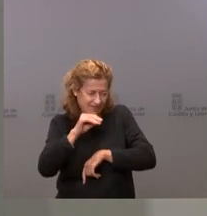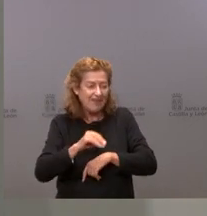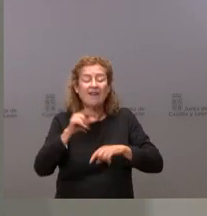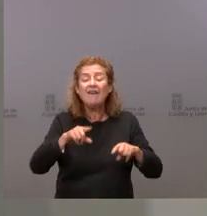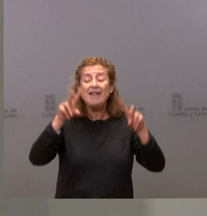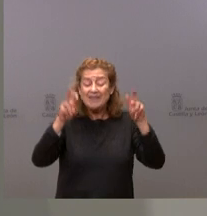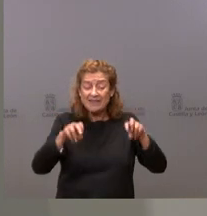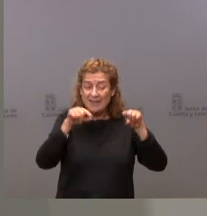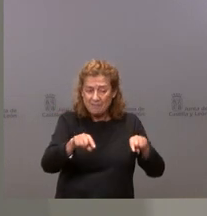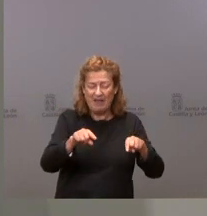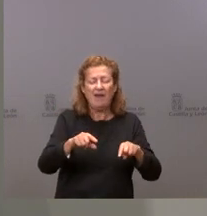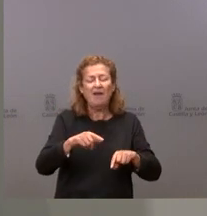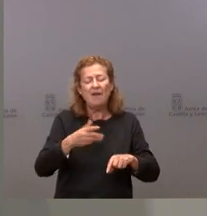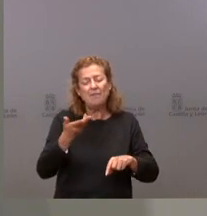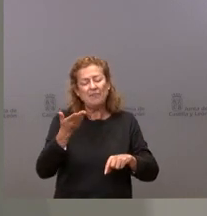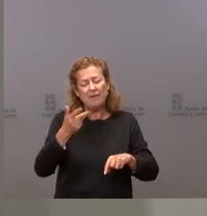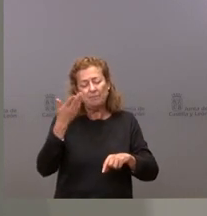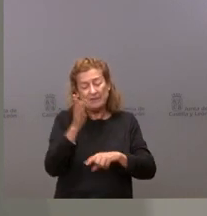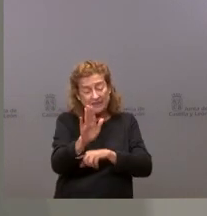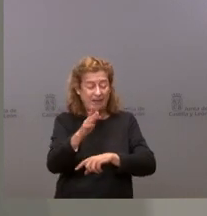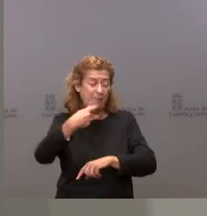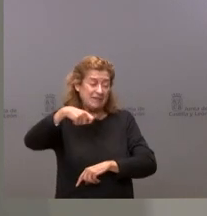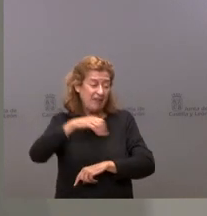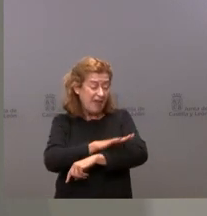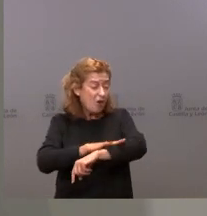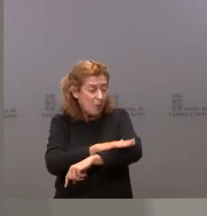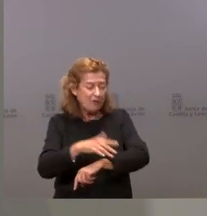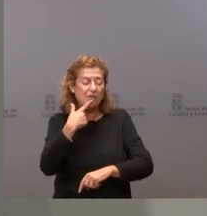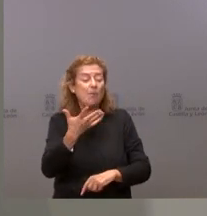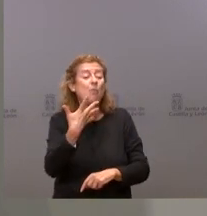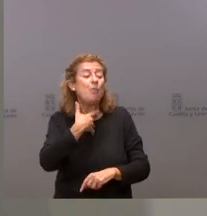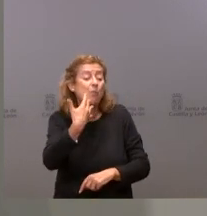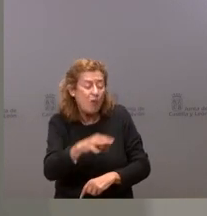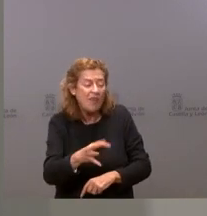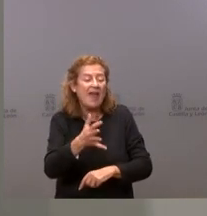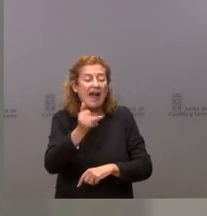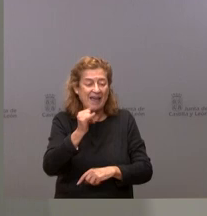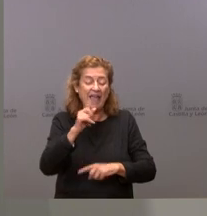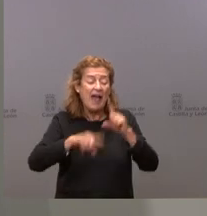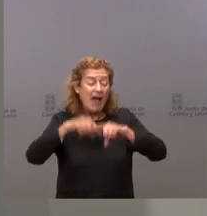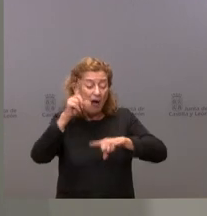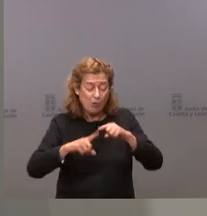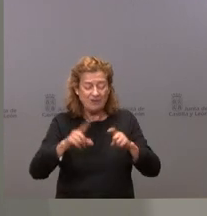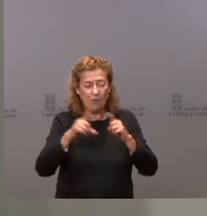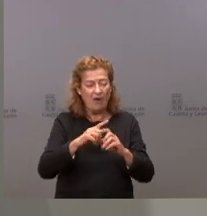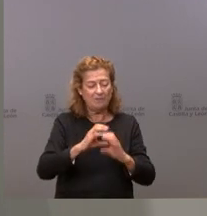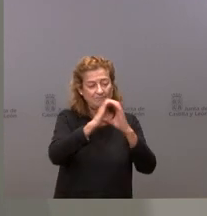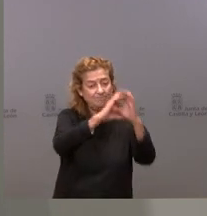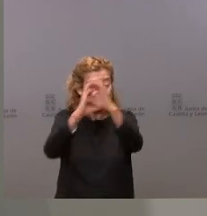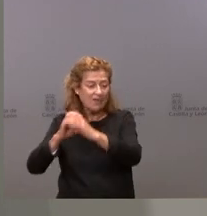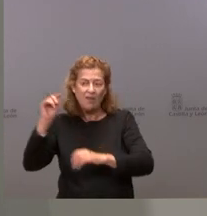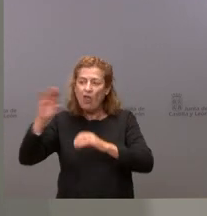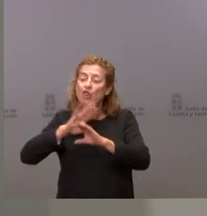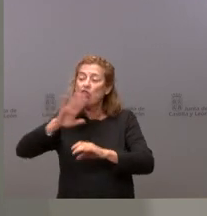de los temas que planteó el presidente del Gobierno es la posibilidad de disponer de unidades móviles de vacunación y que las comunidades